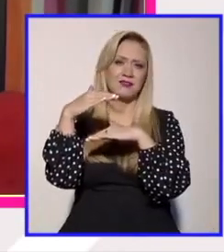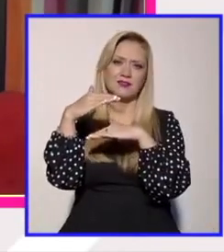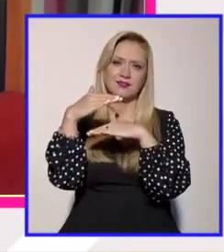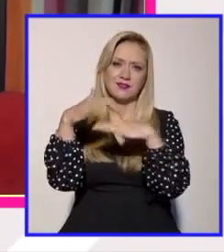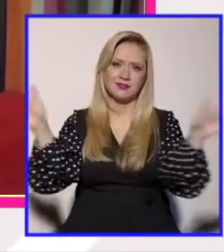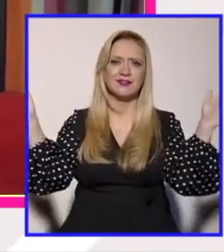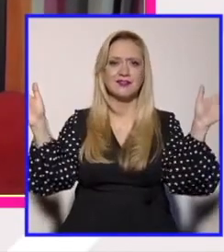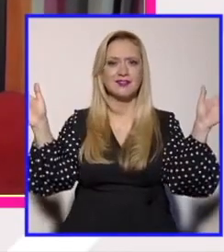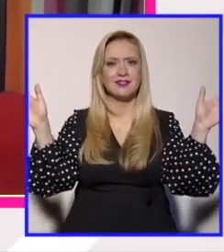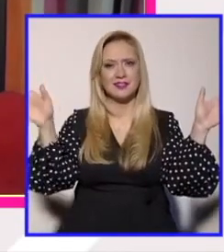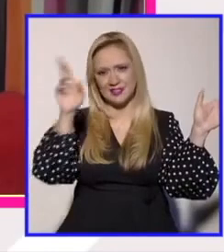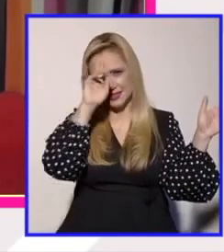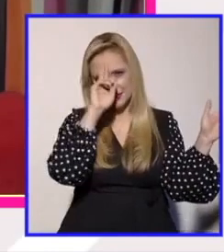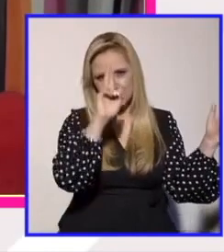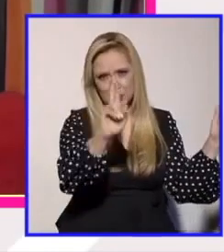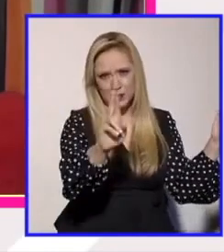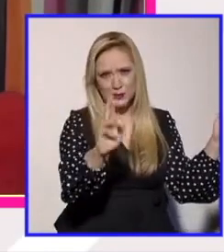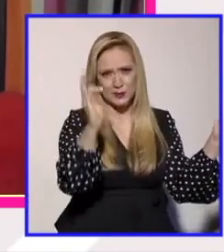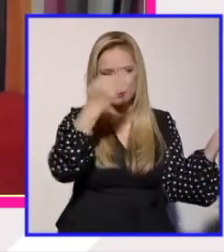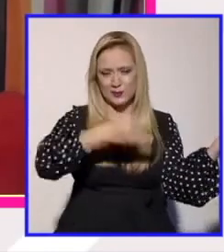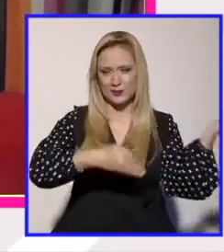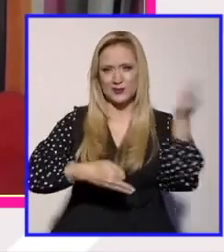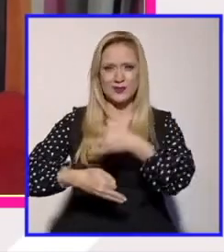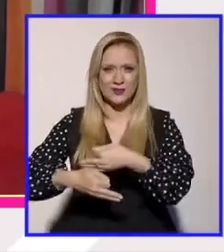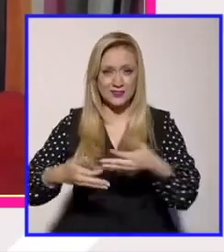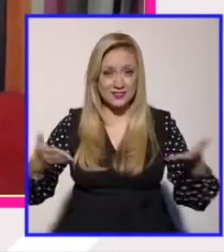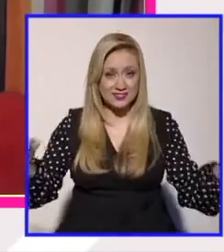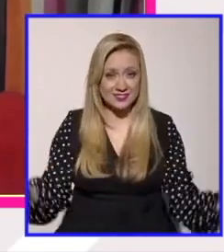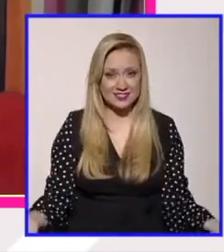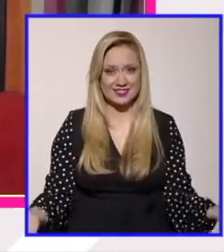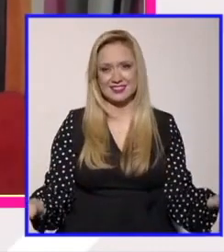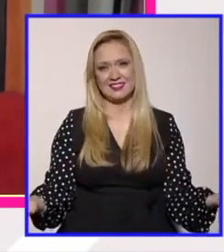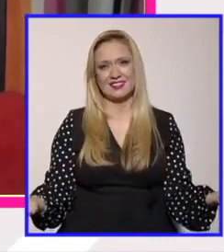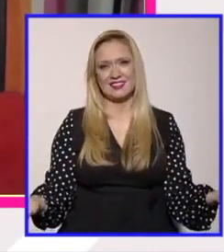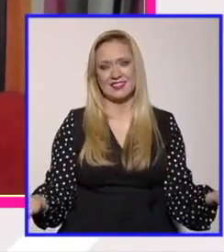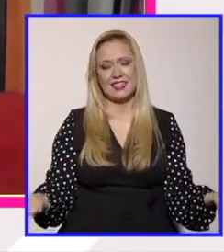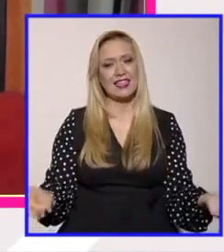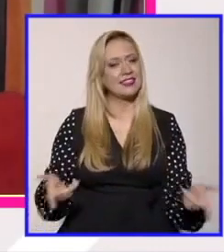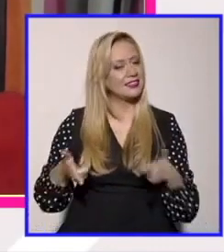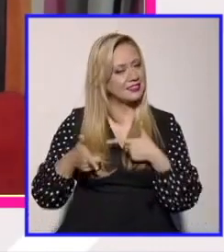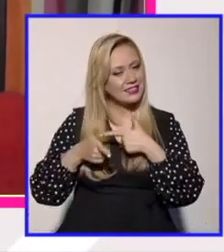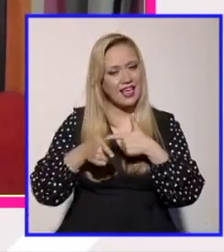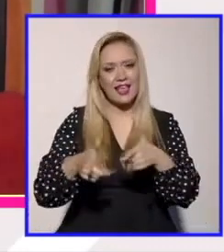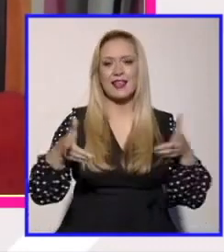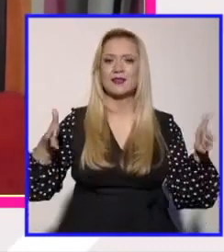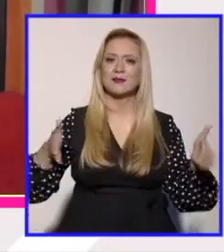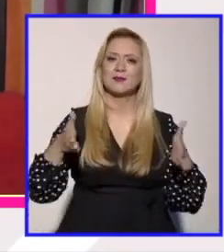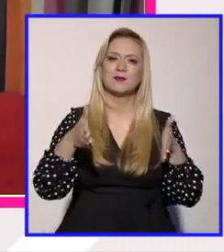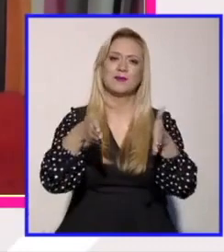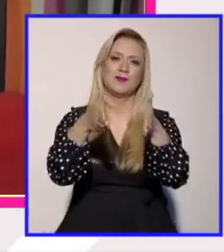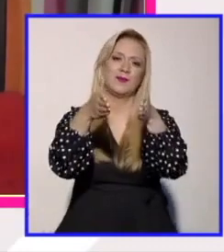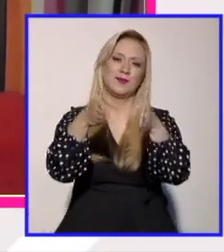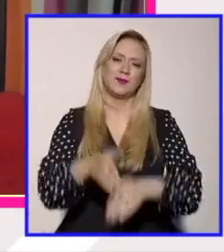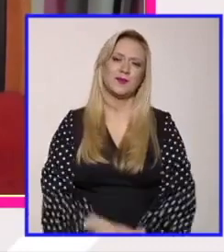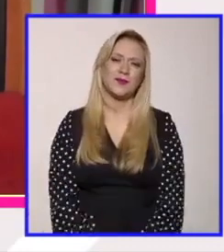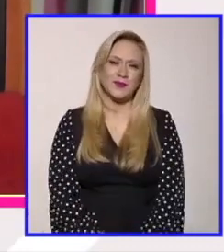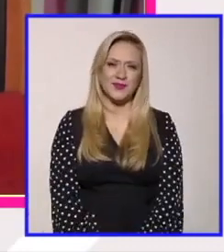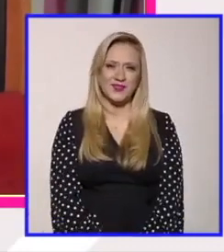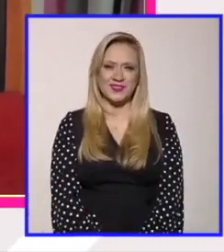se tolere la intolerancia y que se tiene que respetar y perseguir el consenso en todas las interacciones